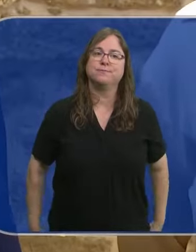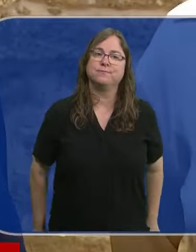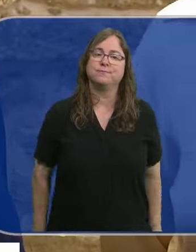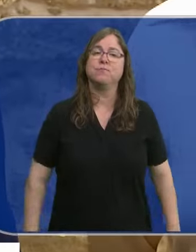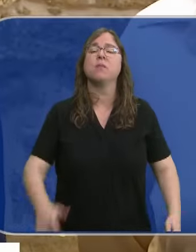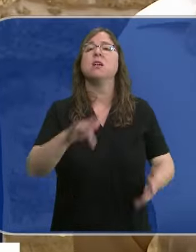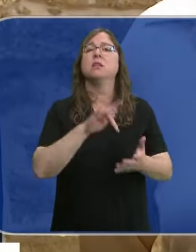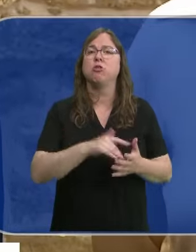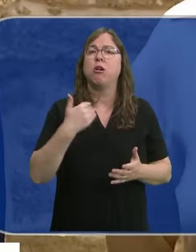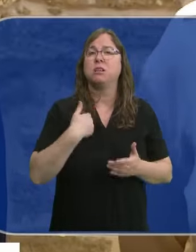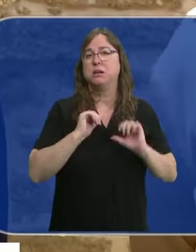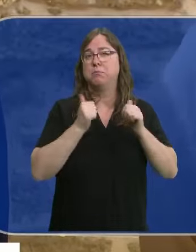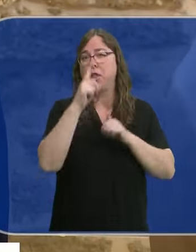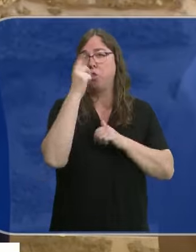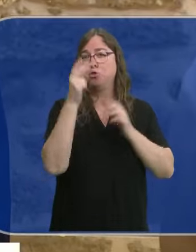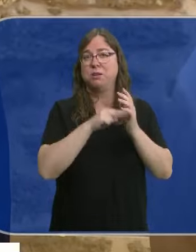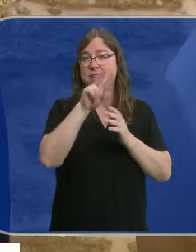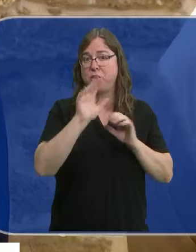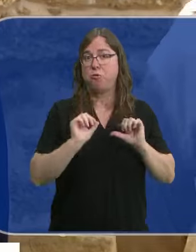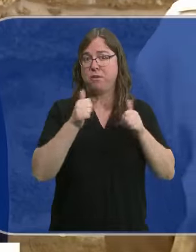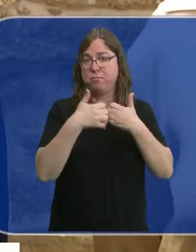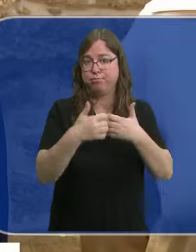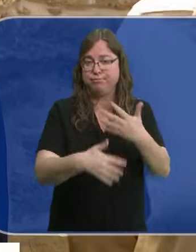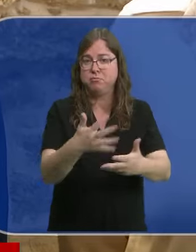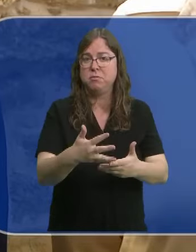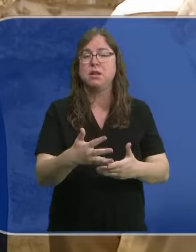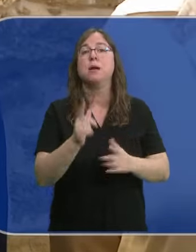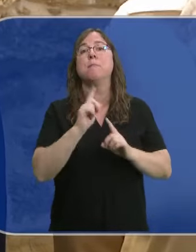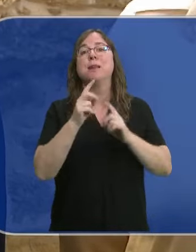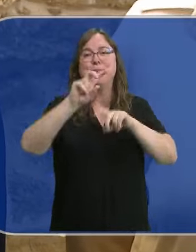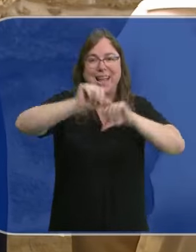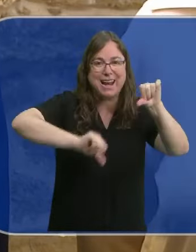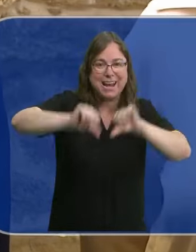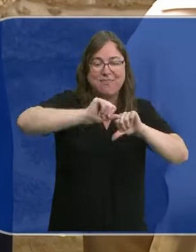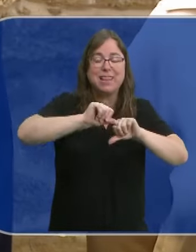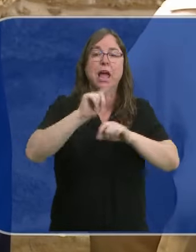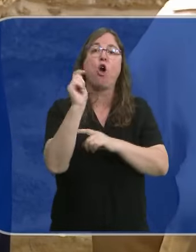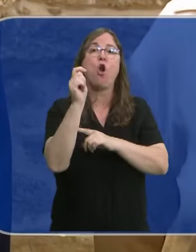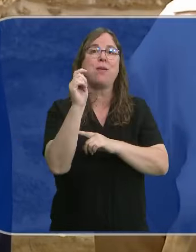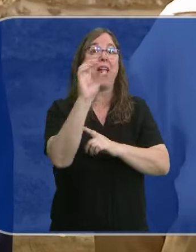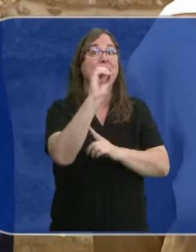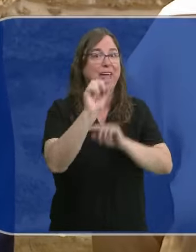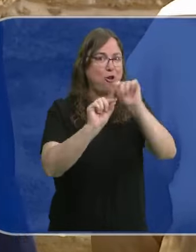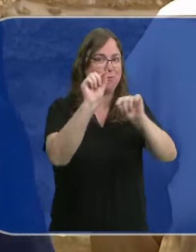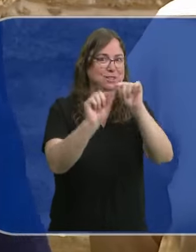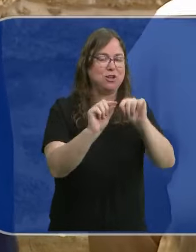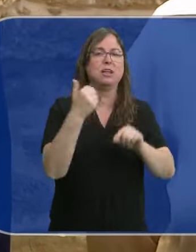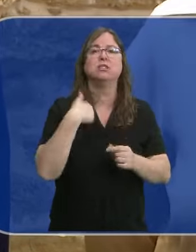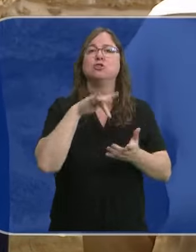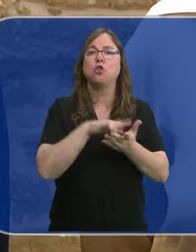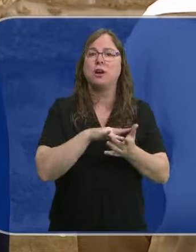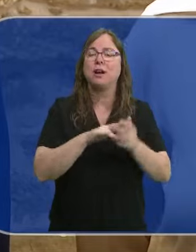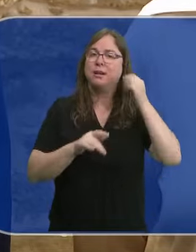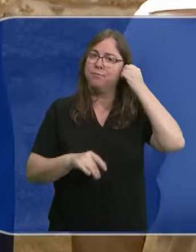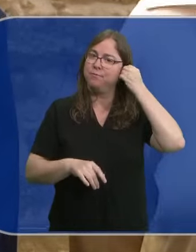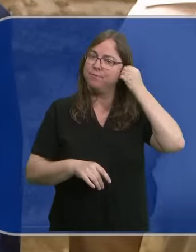La tenemos en marcha a finales del 25, principios del 26, que consta de la primera refinería aceite de oliva, cero emisiones, porque lleva una planta